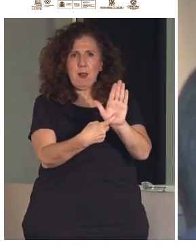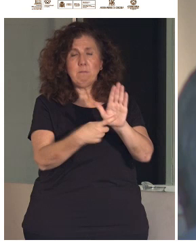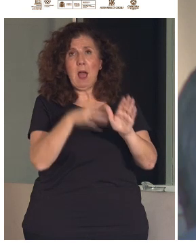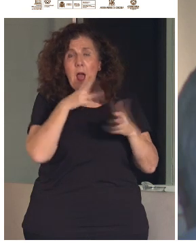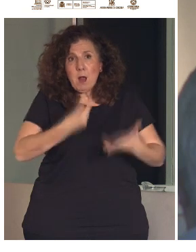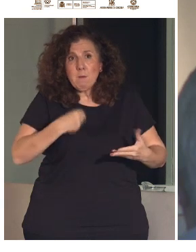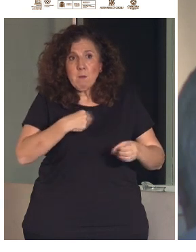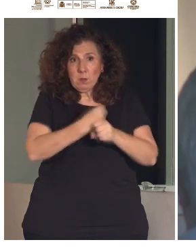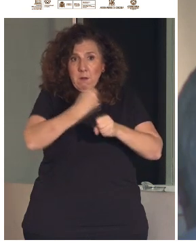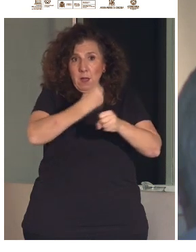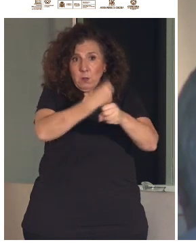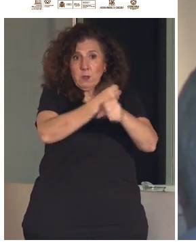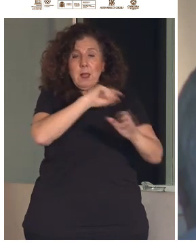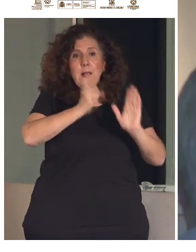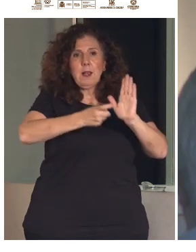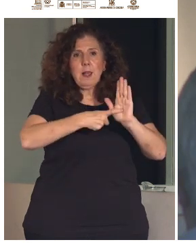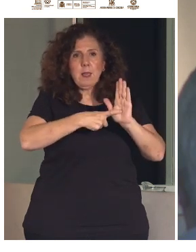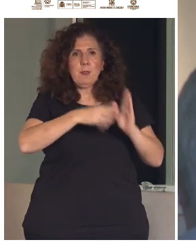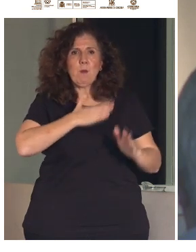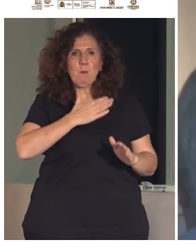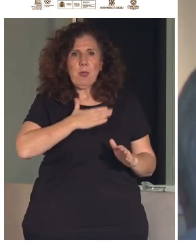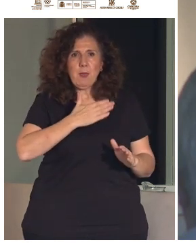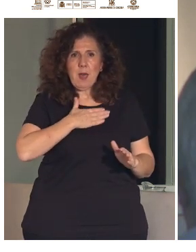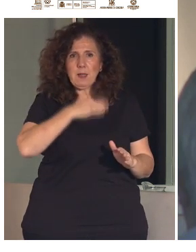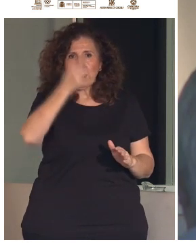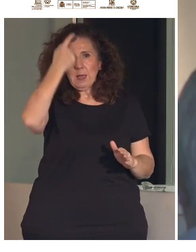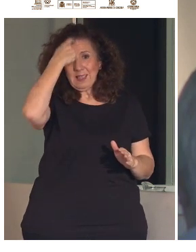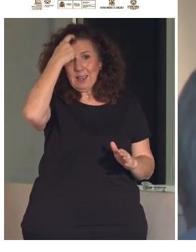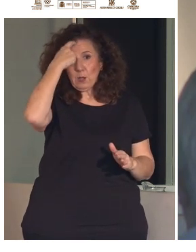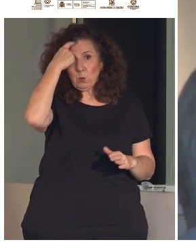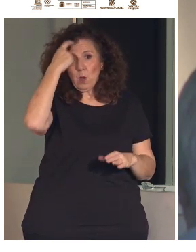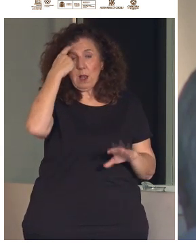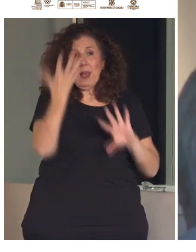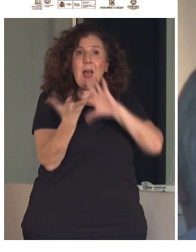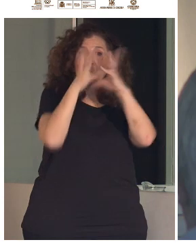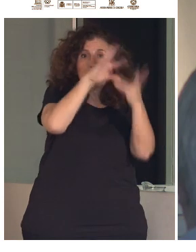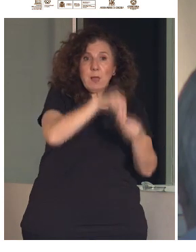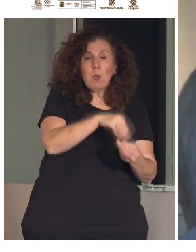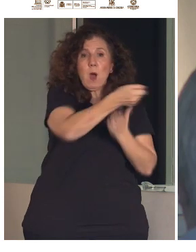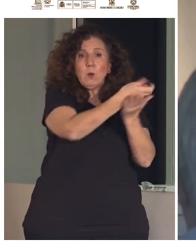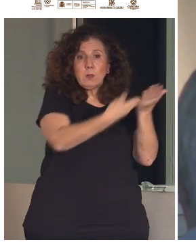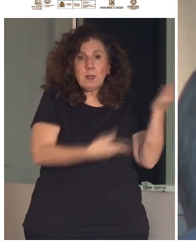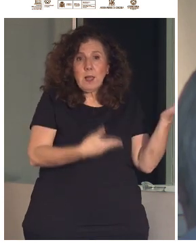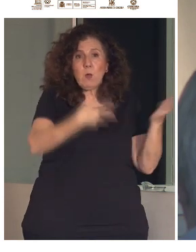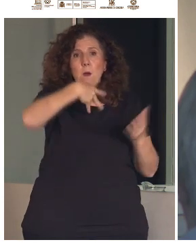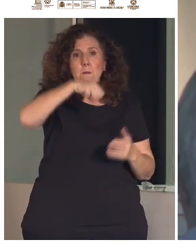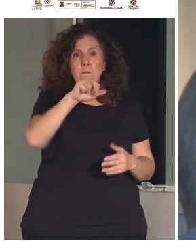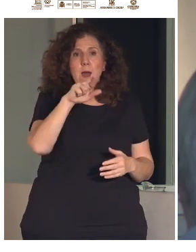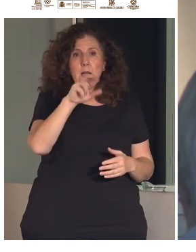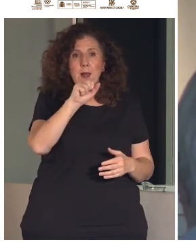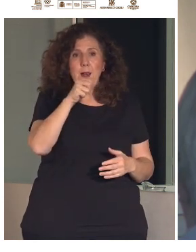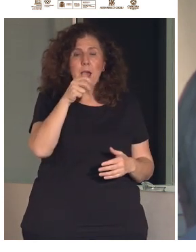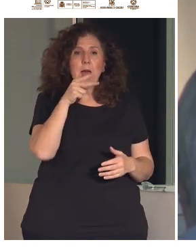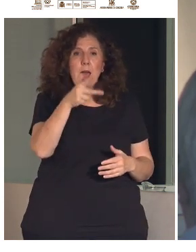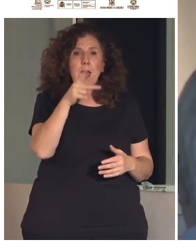intelectual adaptada al Tratado de Marrakech para facilitar el acceso a las obras publicadas a las